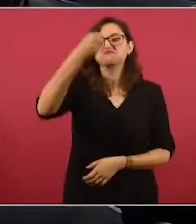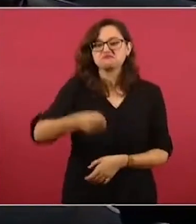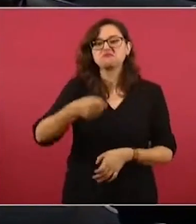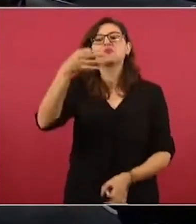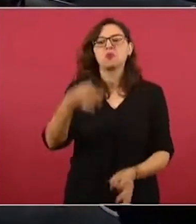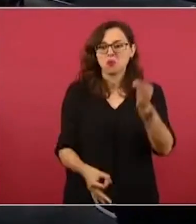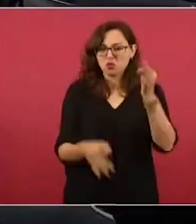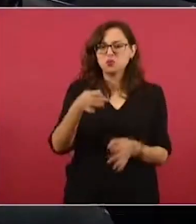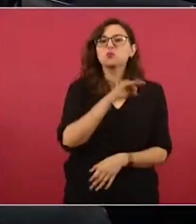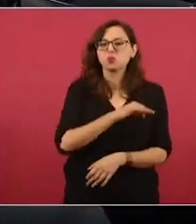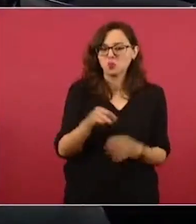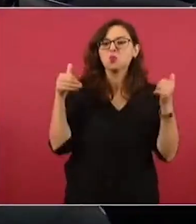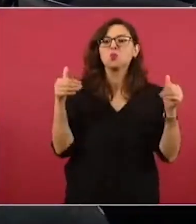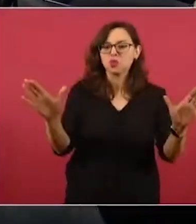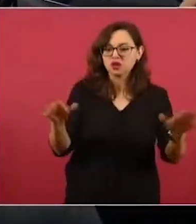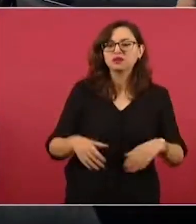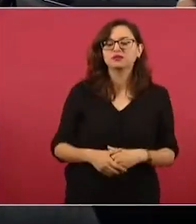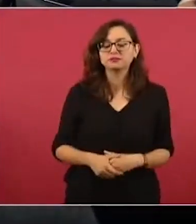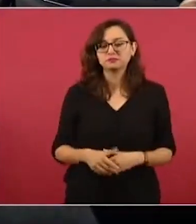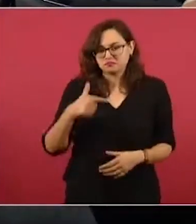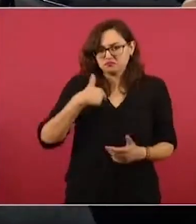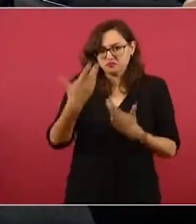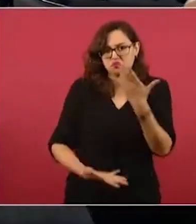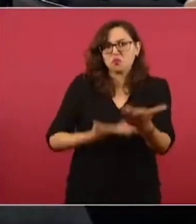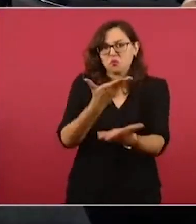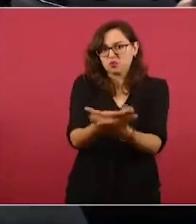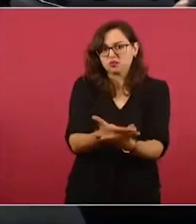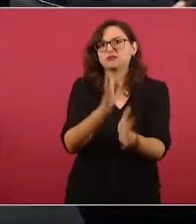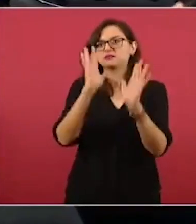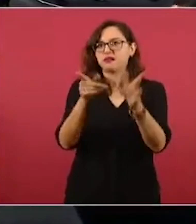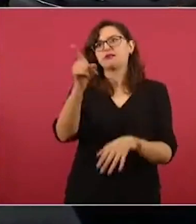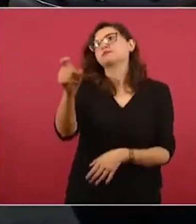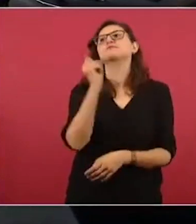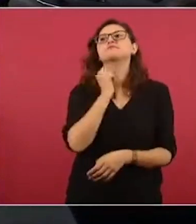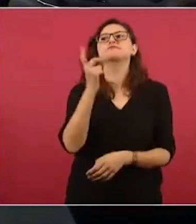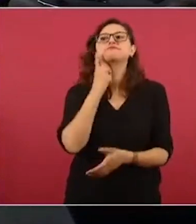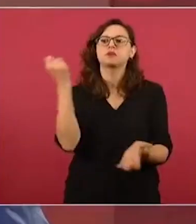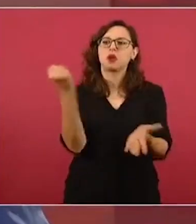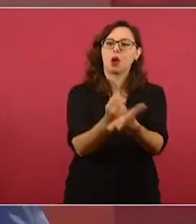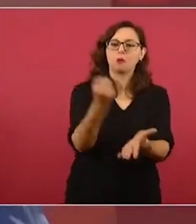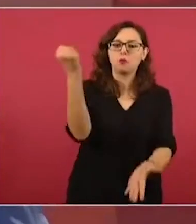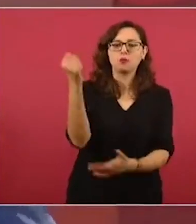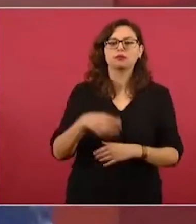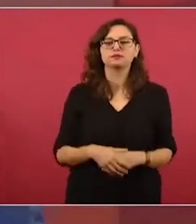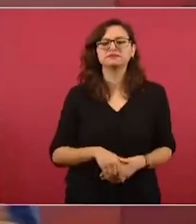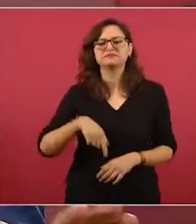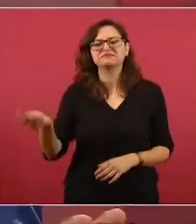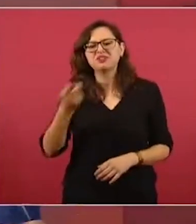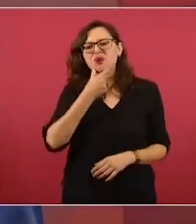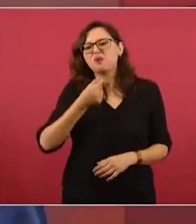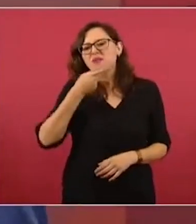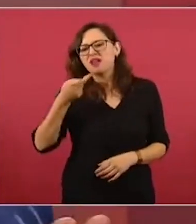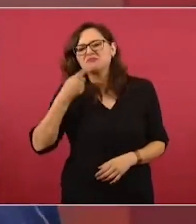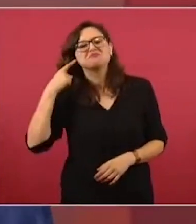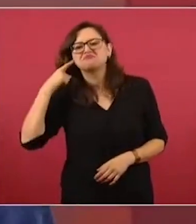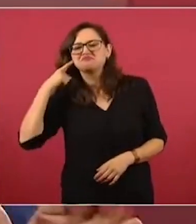Durante la conferencia matutina llevada a cabo en el Palacio Nacional, el mandatario Andrés Manuel López Obrador detalló que no apedó la renuncia de Alejandro Hertz y enfatizó que en